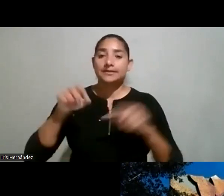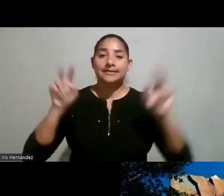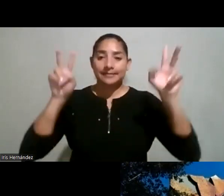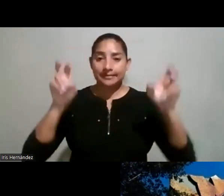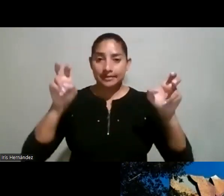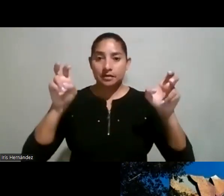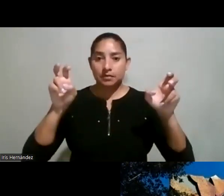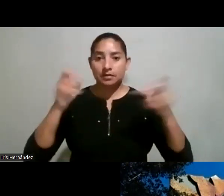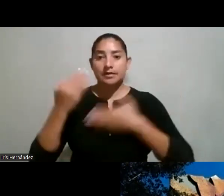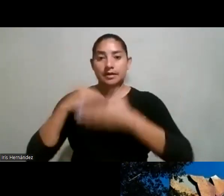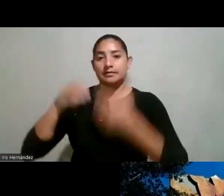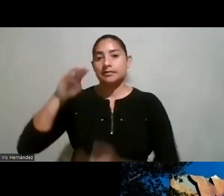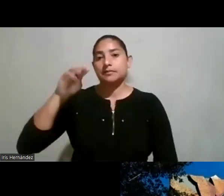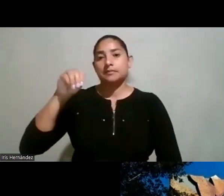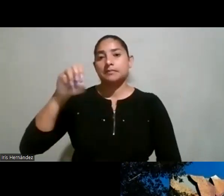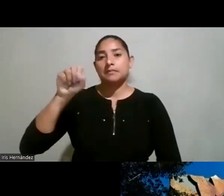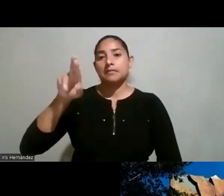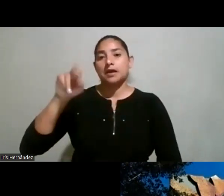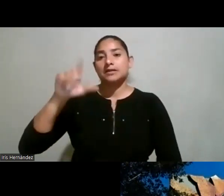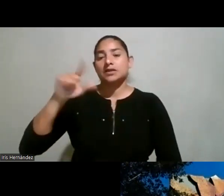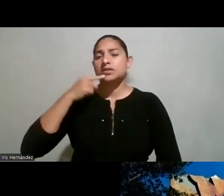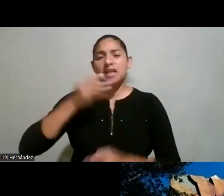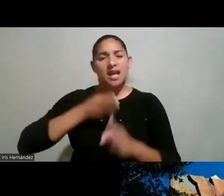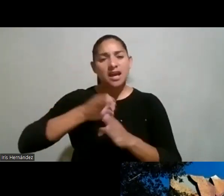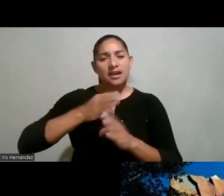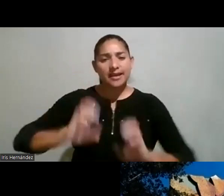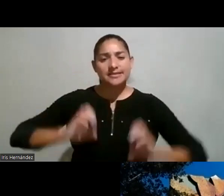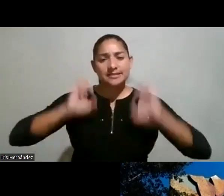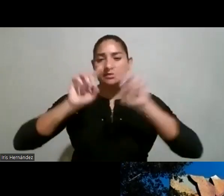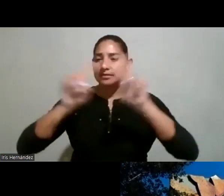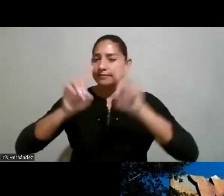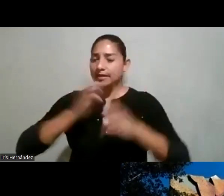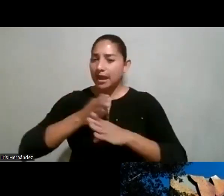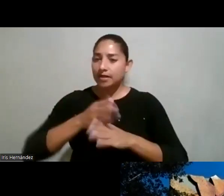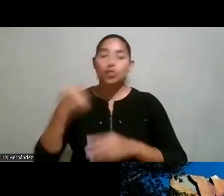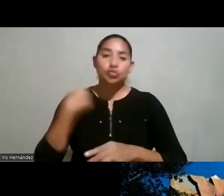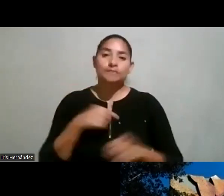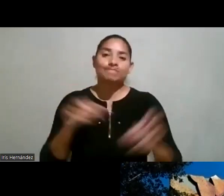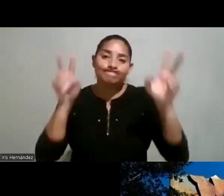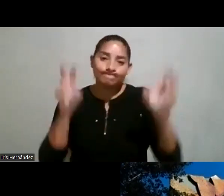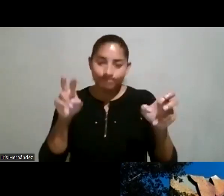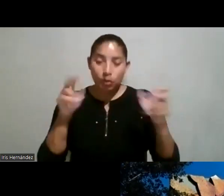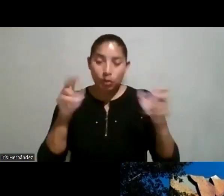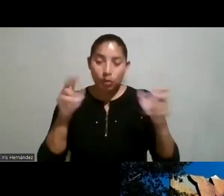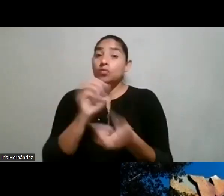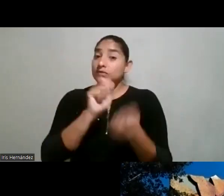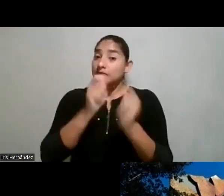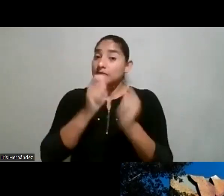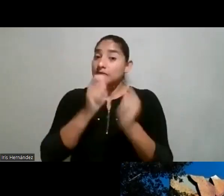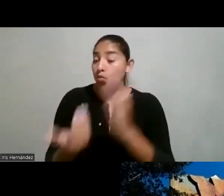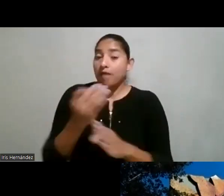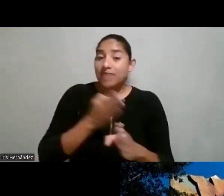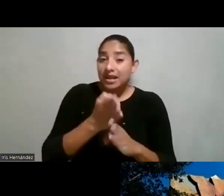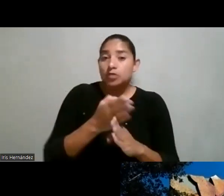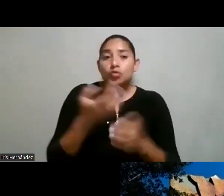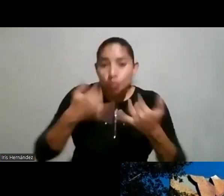que ahora don Marcelo hacía mención de que carreras existen evidentemente estamos en un tema de nuevos cambios carreras que aún no